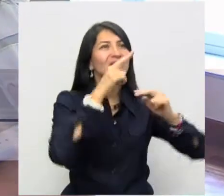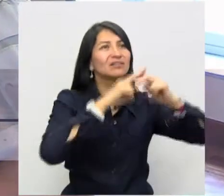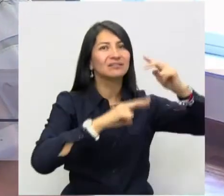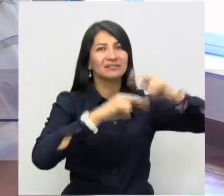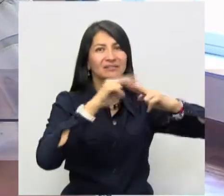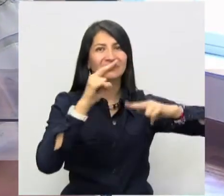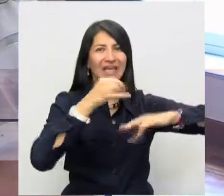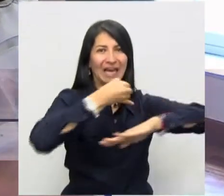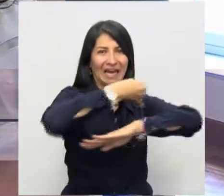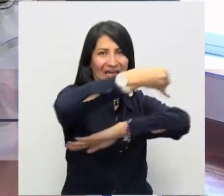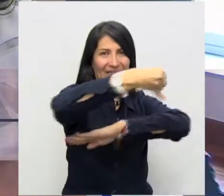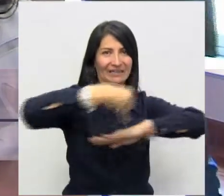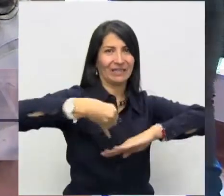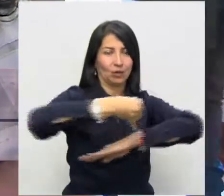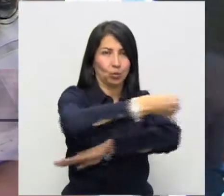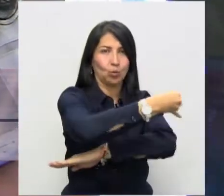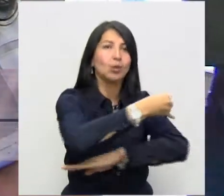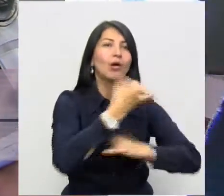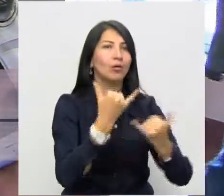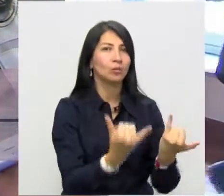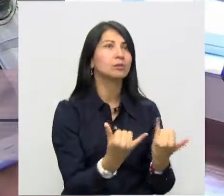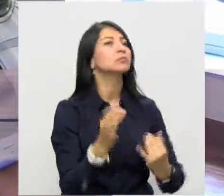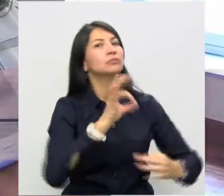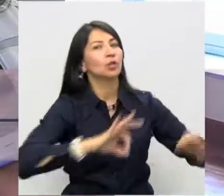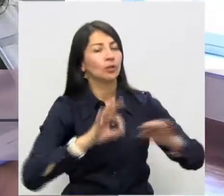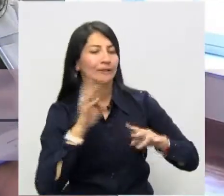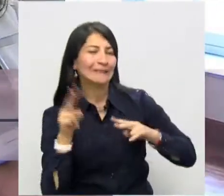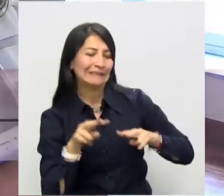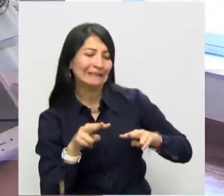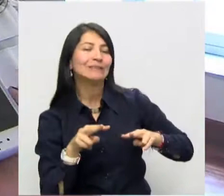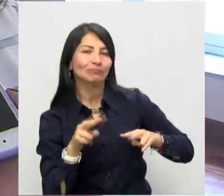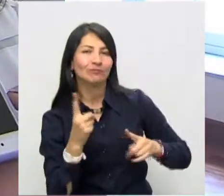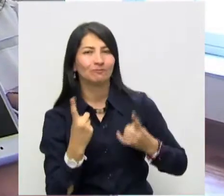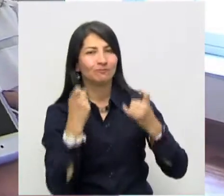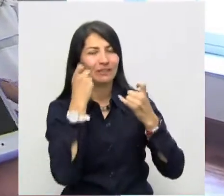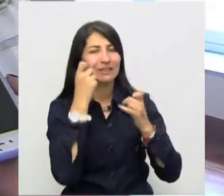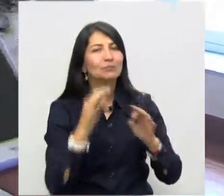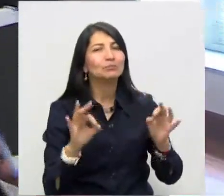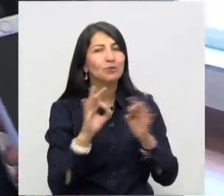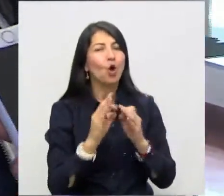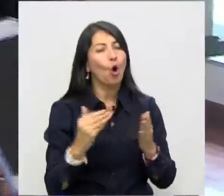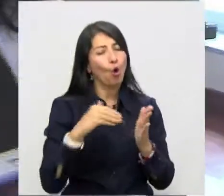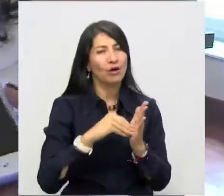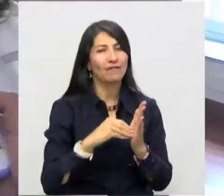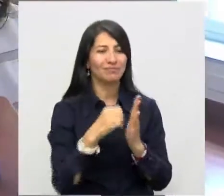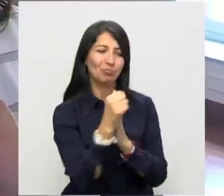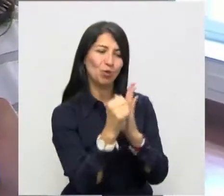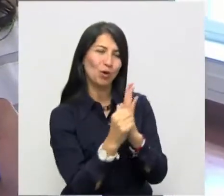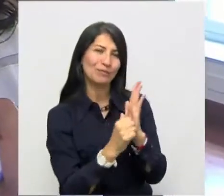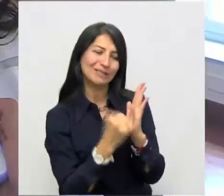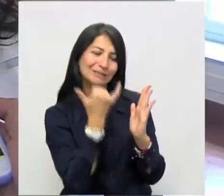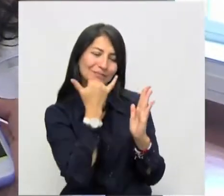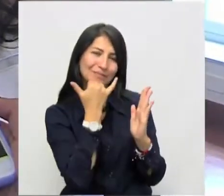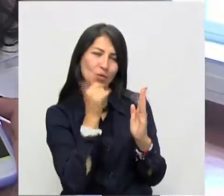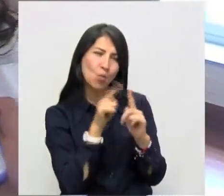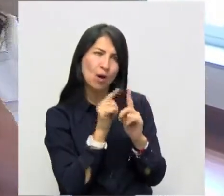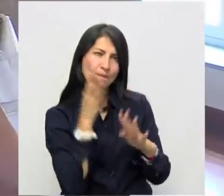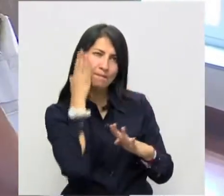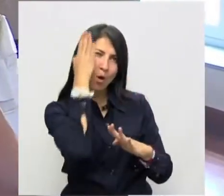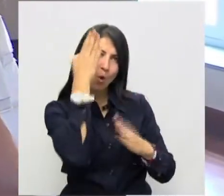y arquitectónicos del proyecto. Y en ese sentido, pues, lo que es necesario es hacer una reprogramación o una